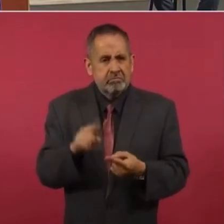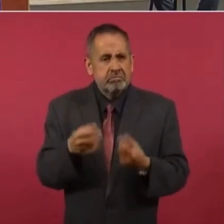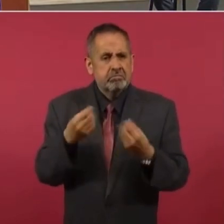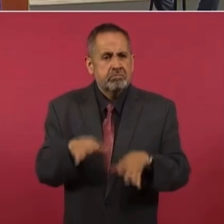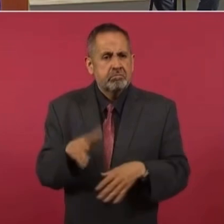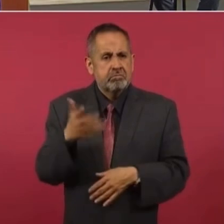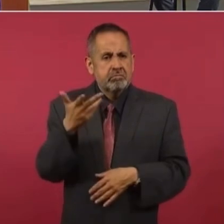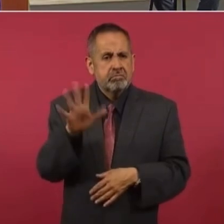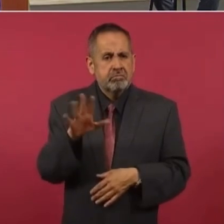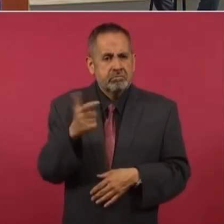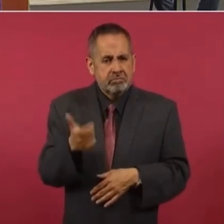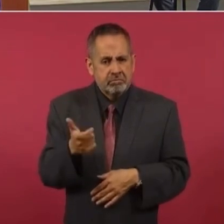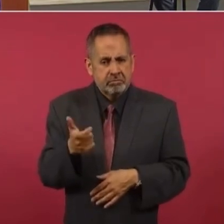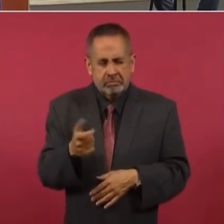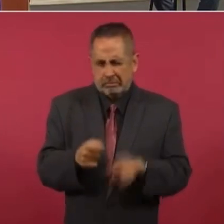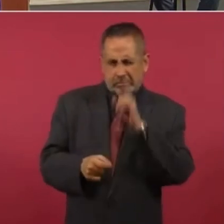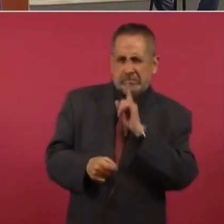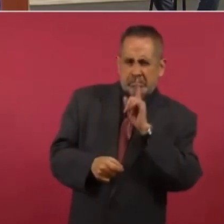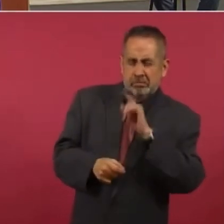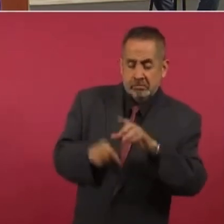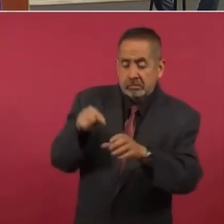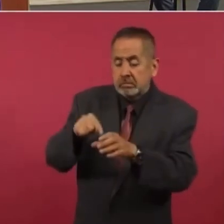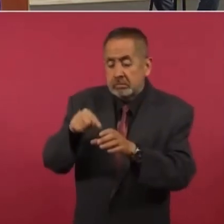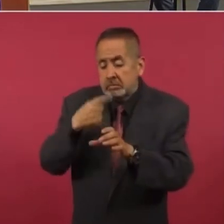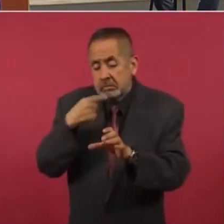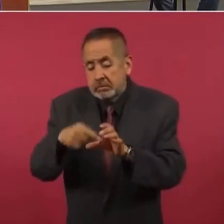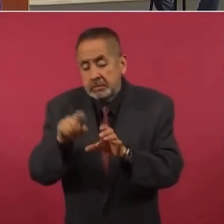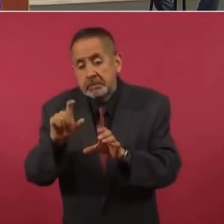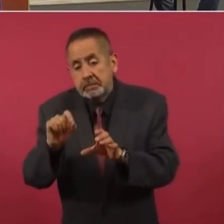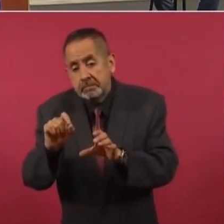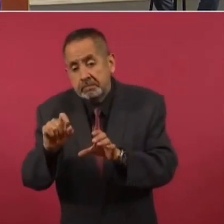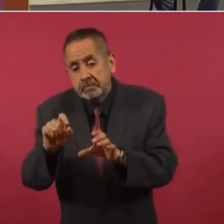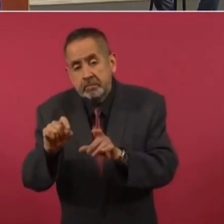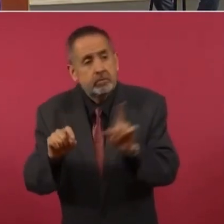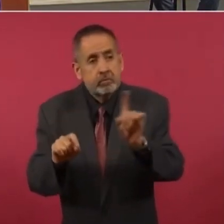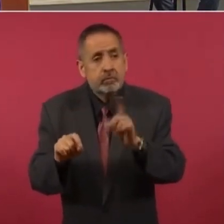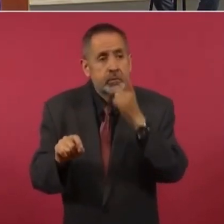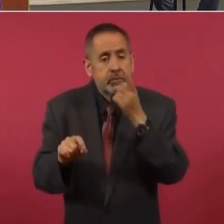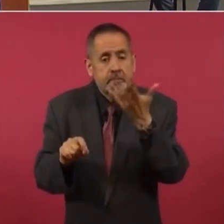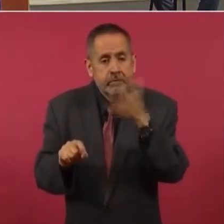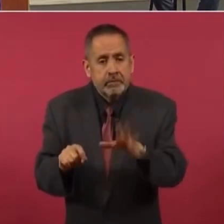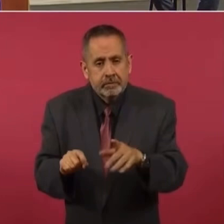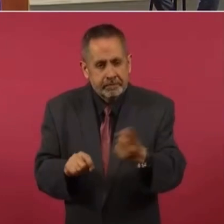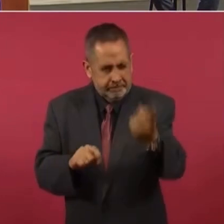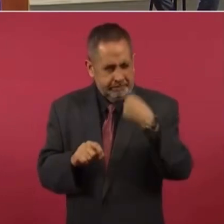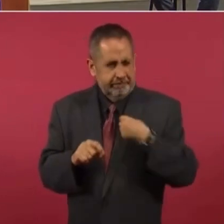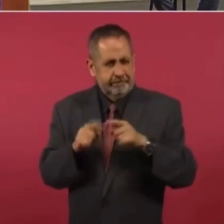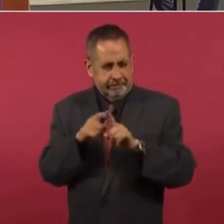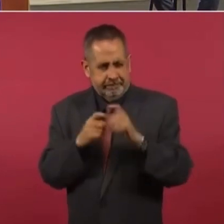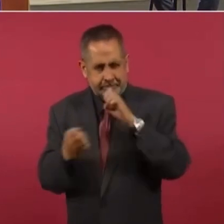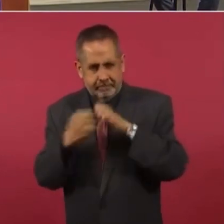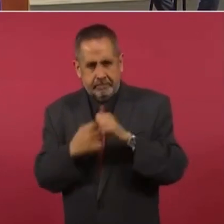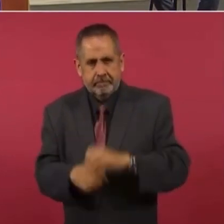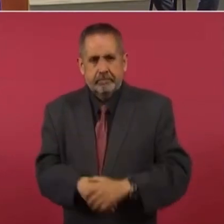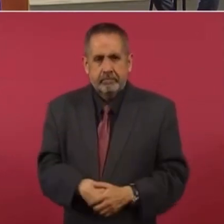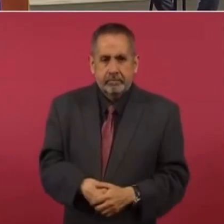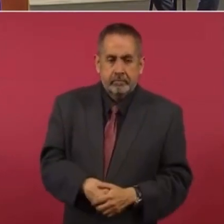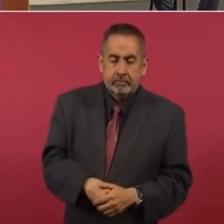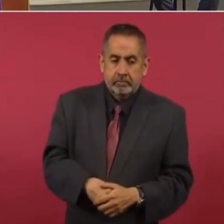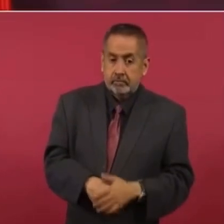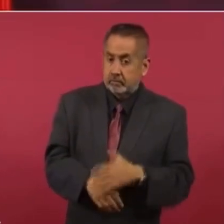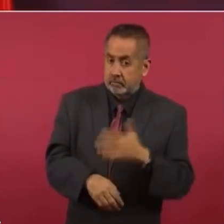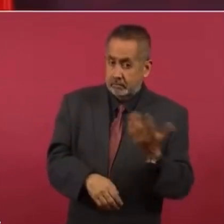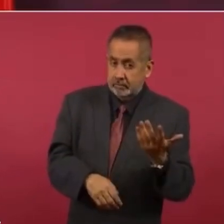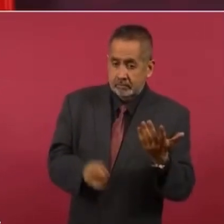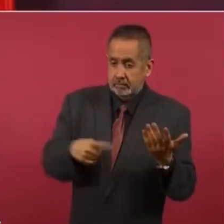Me estás mintiendo, ¿verdad? Aquí dice veinte pesos. Me estás bromeando. ¿No te parece maravilloso que